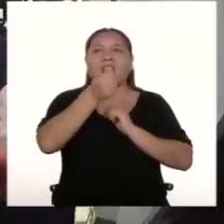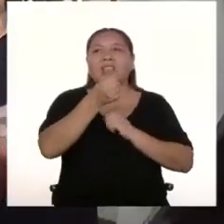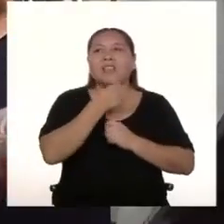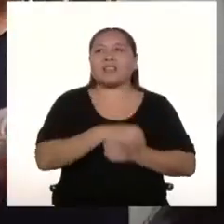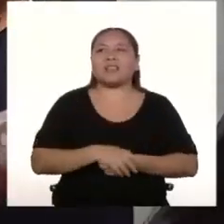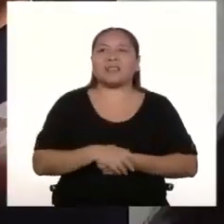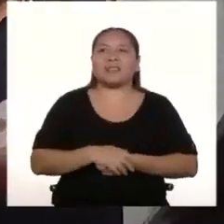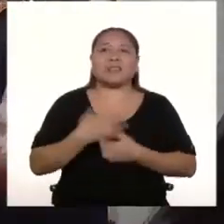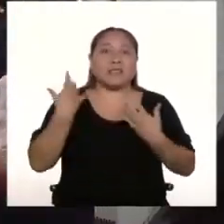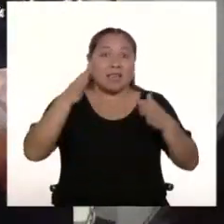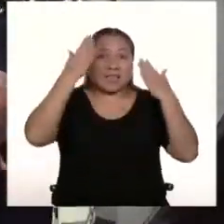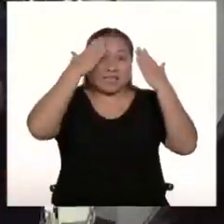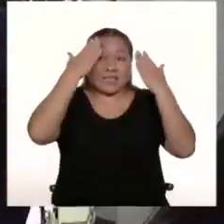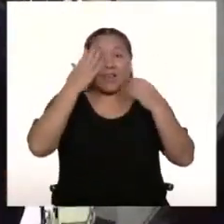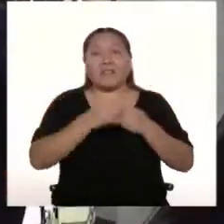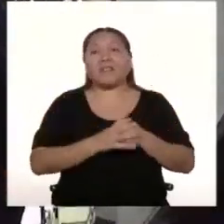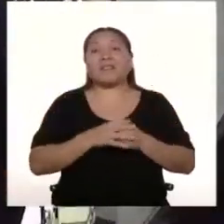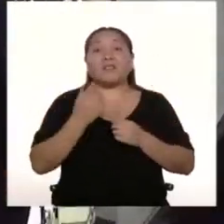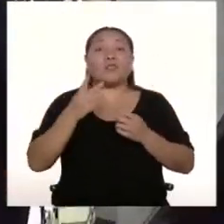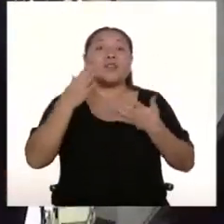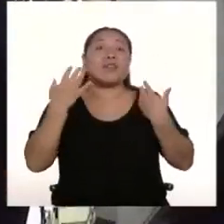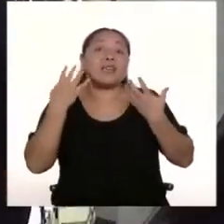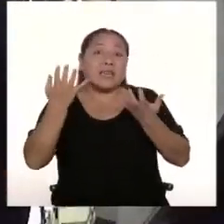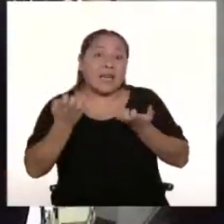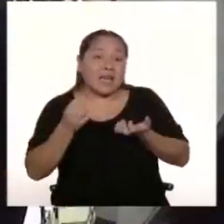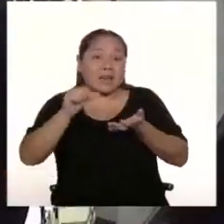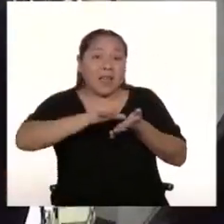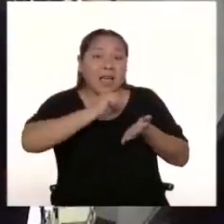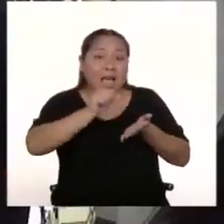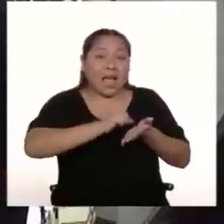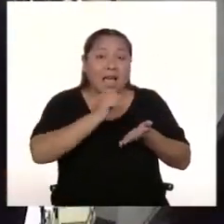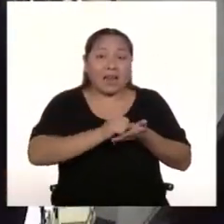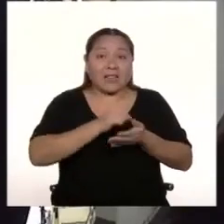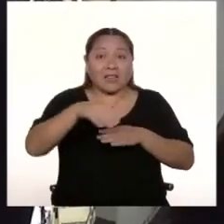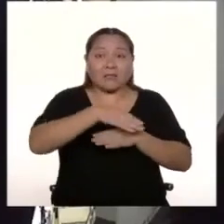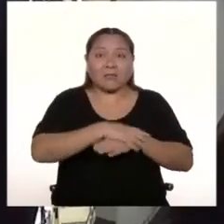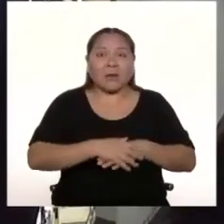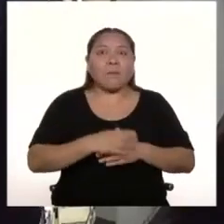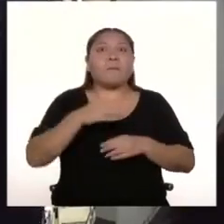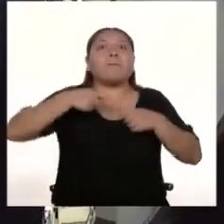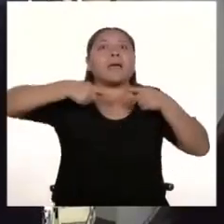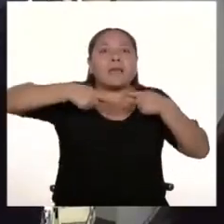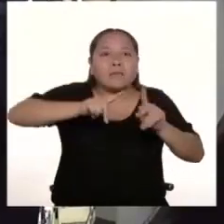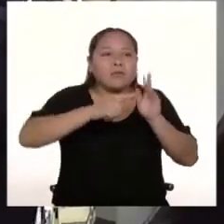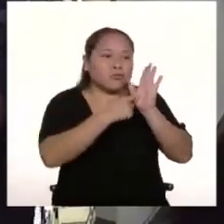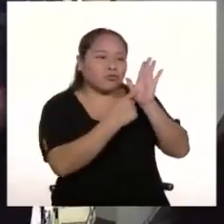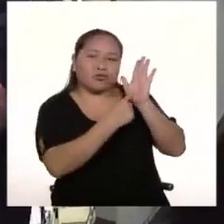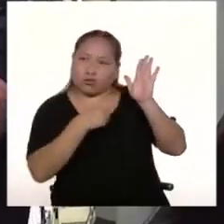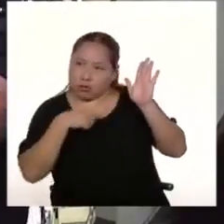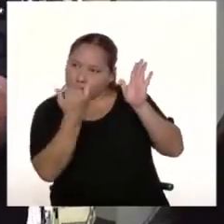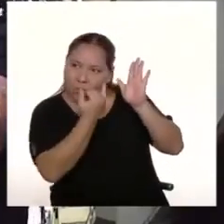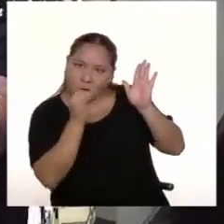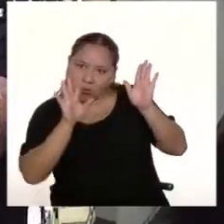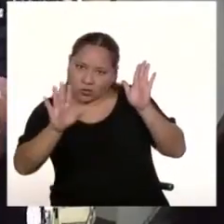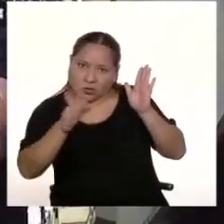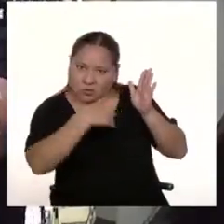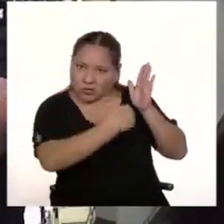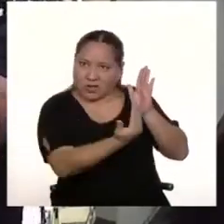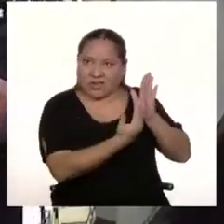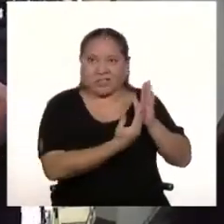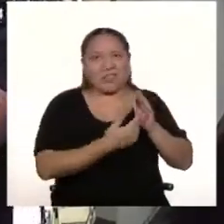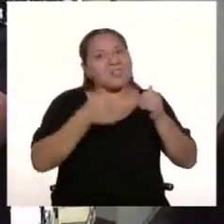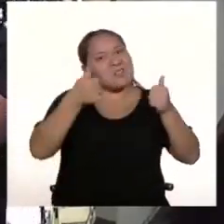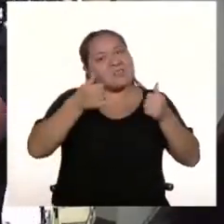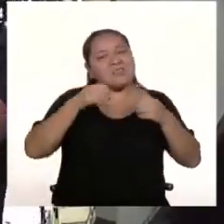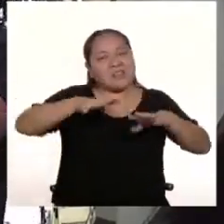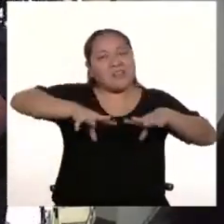Bueno, Cami y Carol, ya saben, si quieren hacer un poco de arte urbano, pidan permiso, hagan su dibujo, díganle, señor, miren, yo le dibujo esto en su pared, ¿qué tal? Y